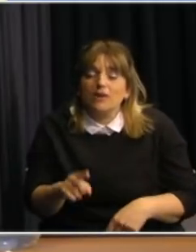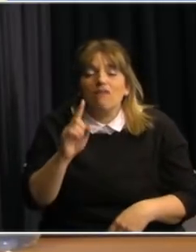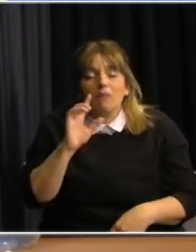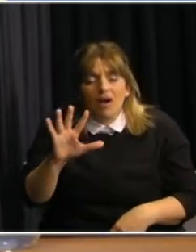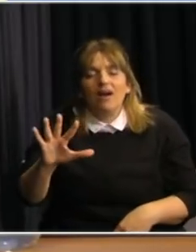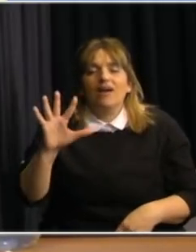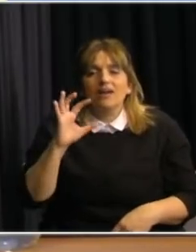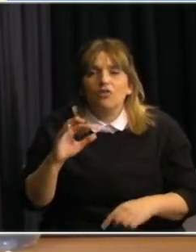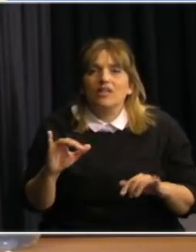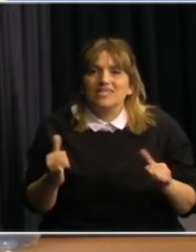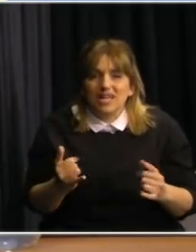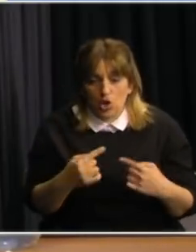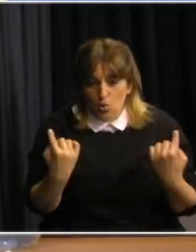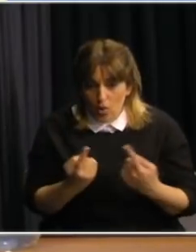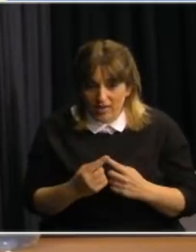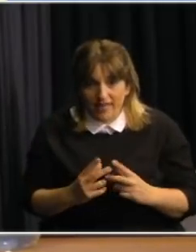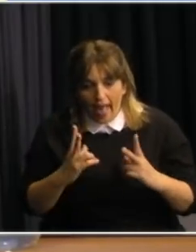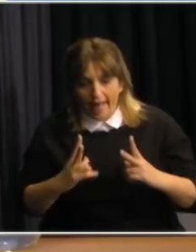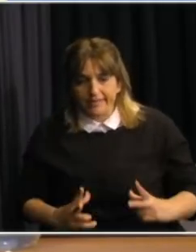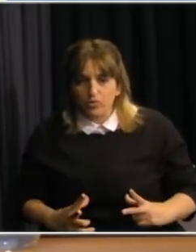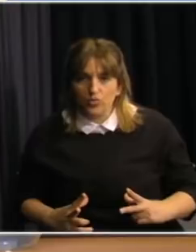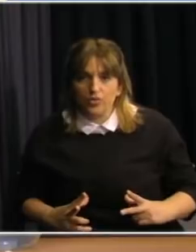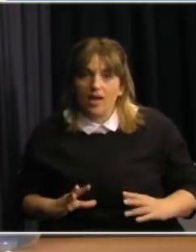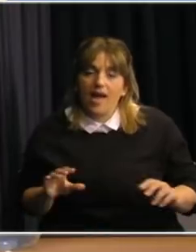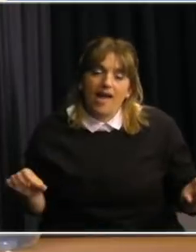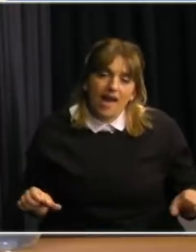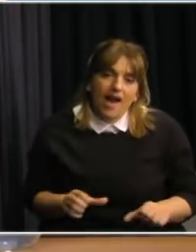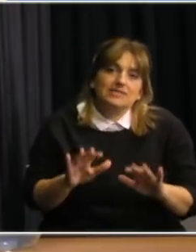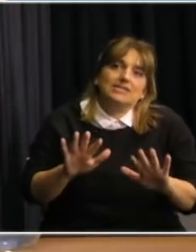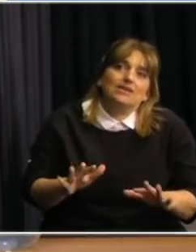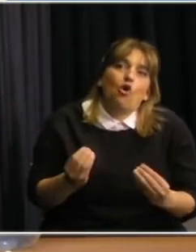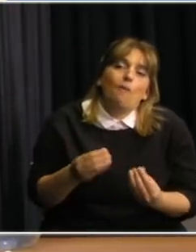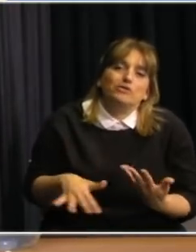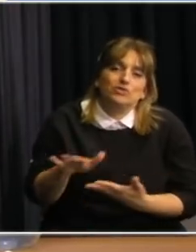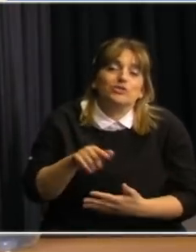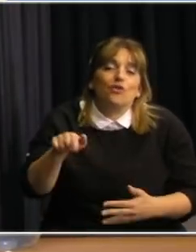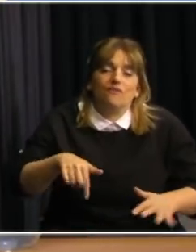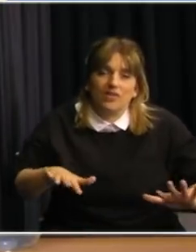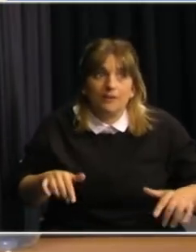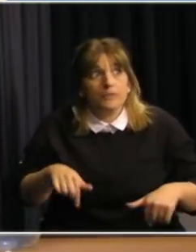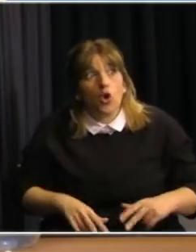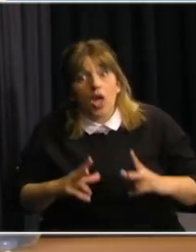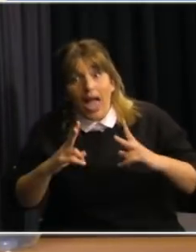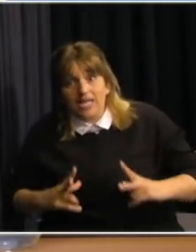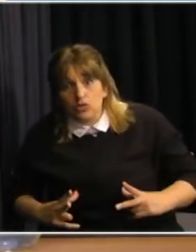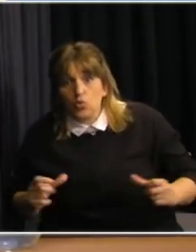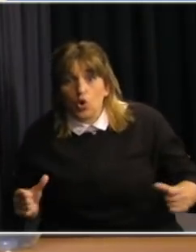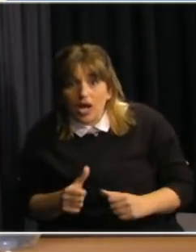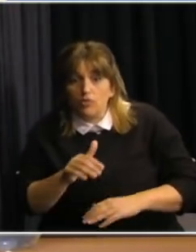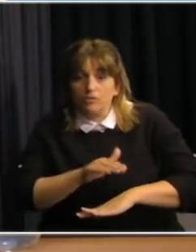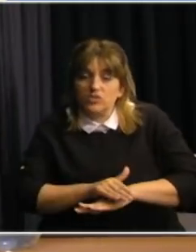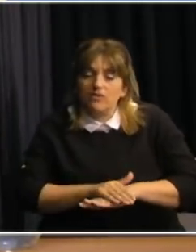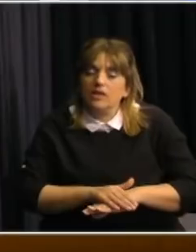una vez más que nuestro comportamiento hace la diferencia y hoy nuestro comportamiento es la única forma de controlar la